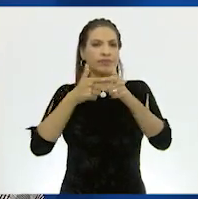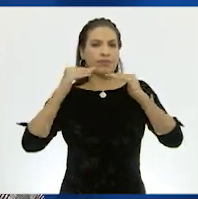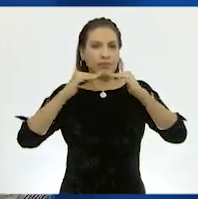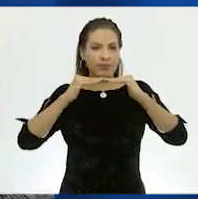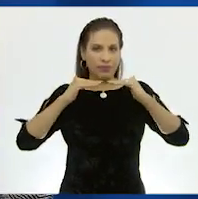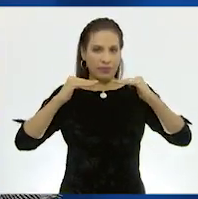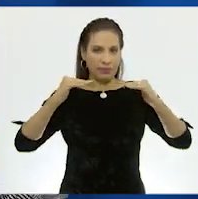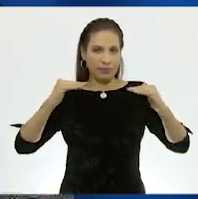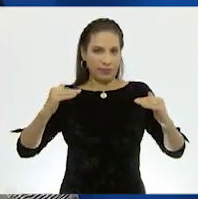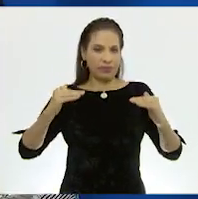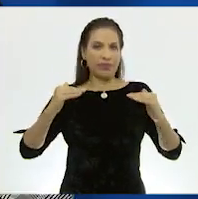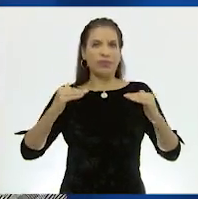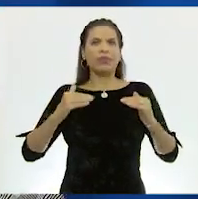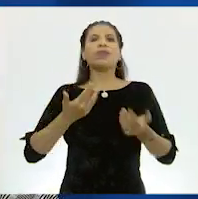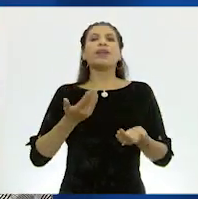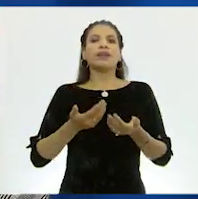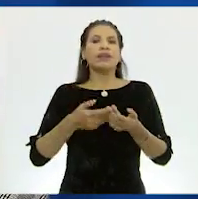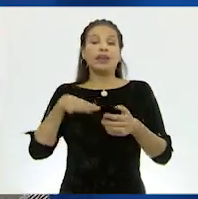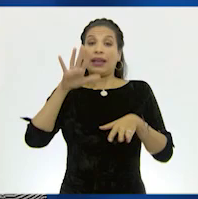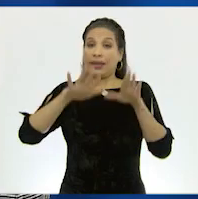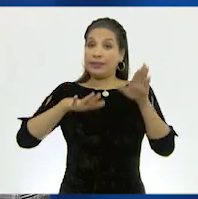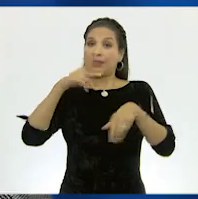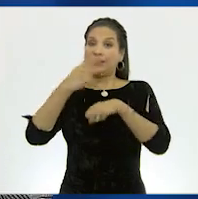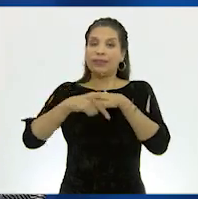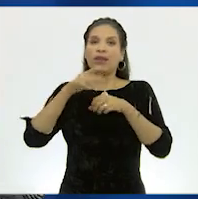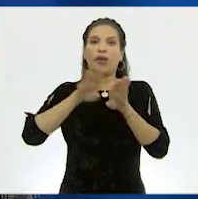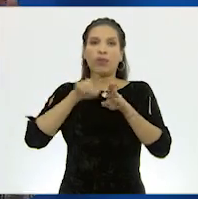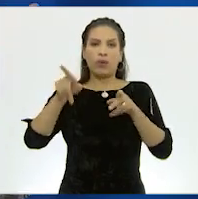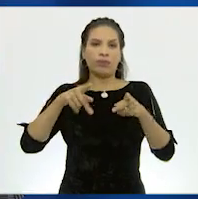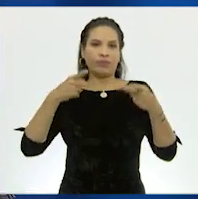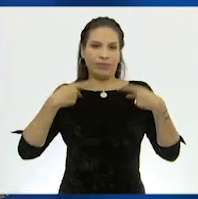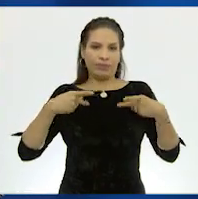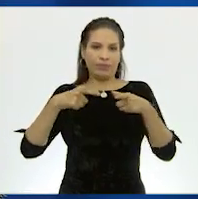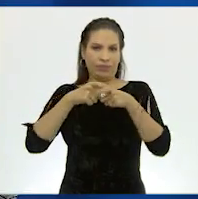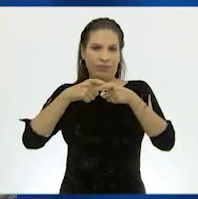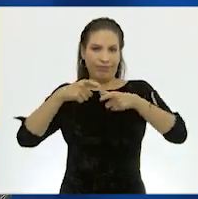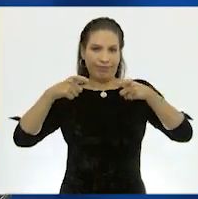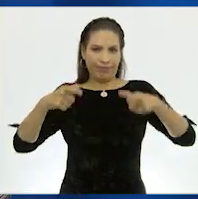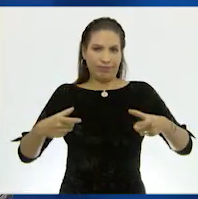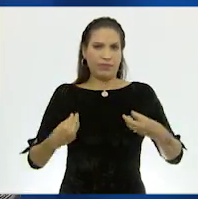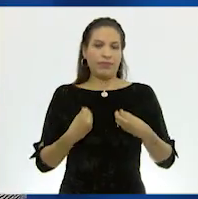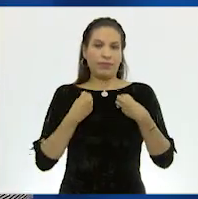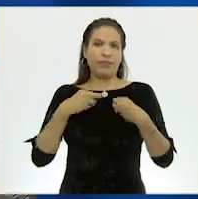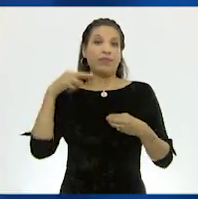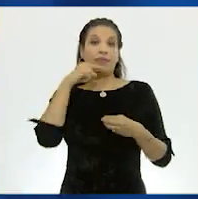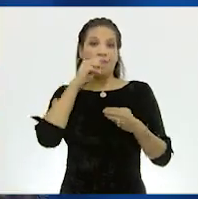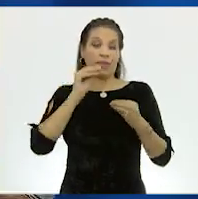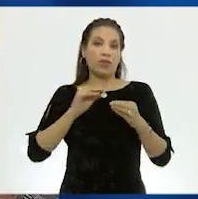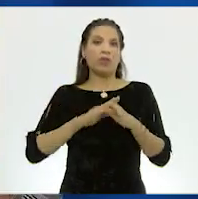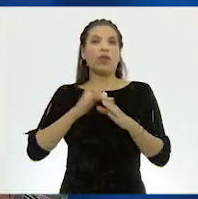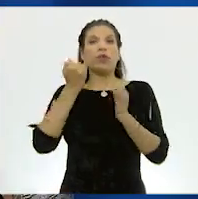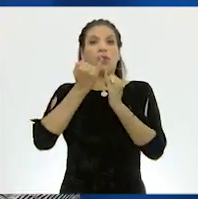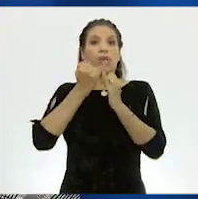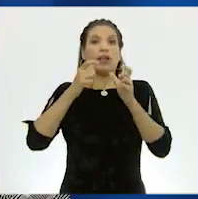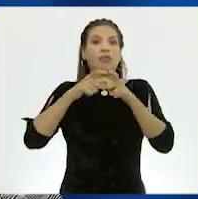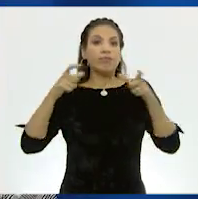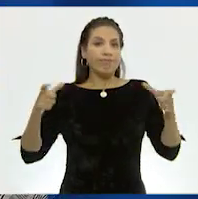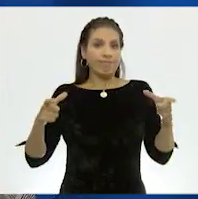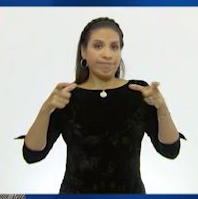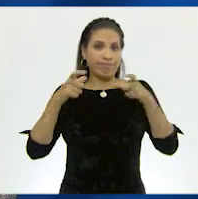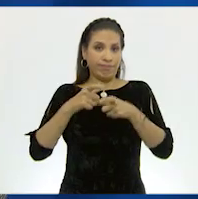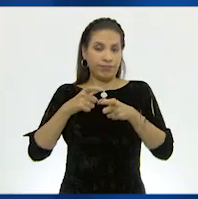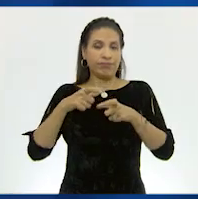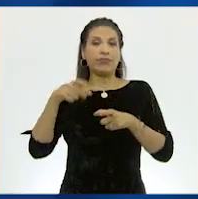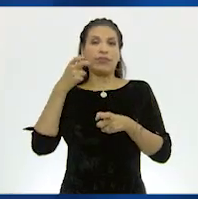sostenido. Es decir, es perjudicial que una población crezca demasiado, pero también que decrezca. La